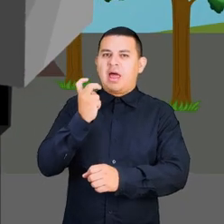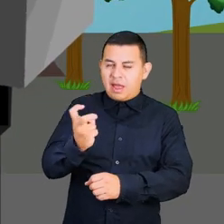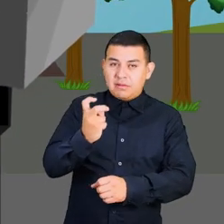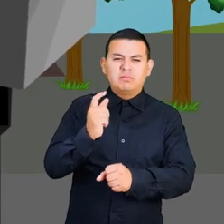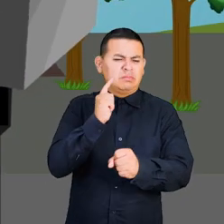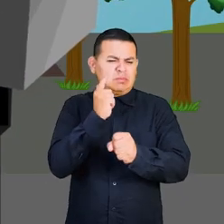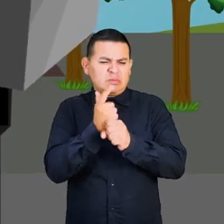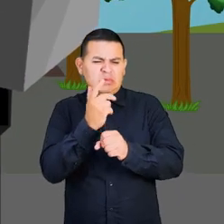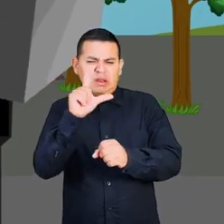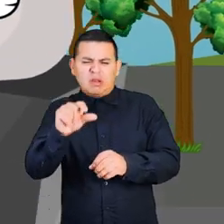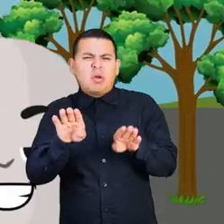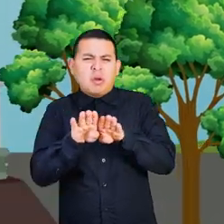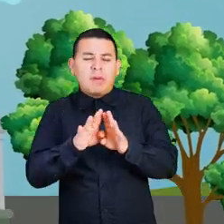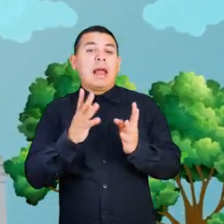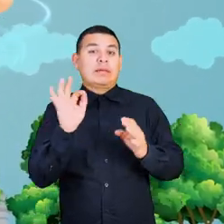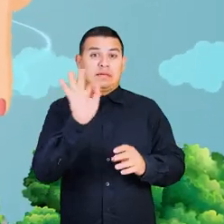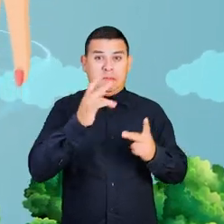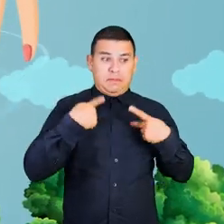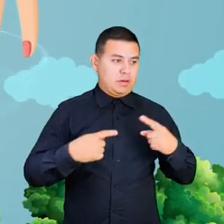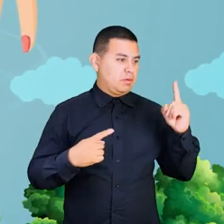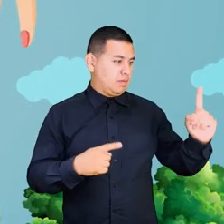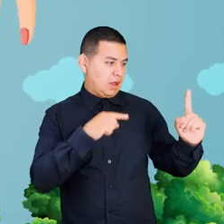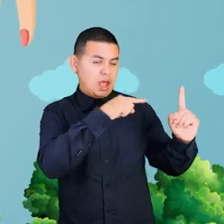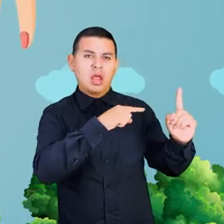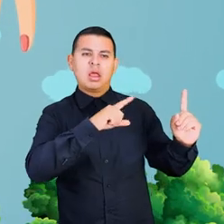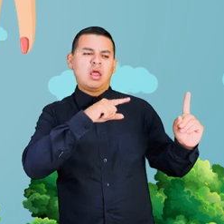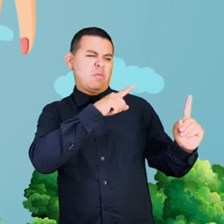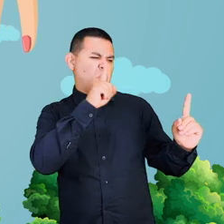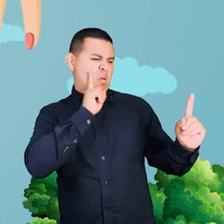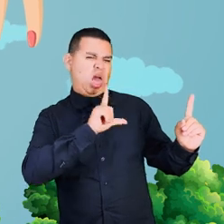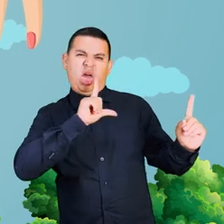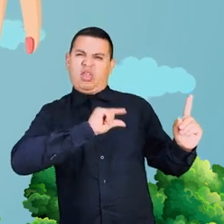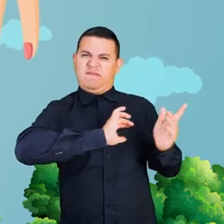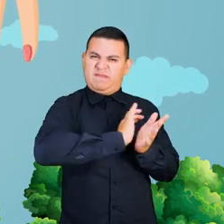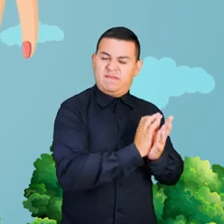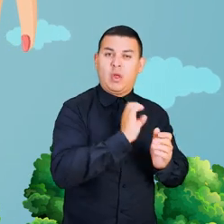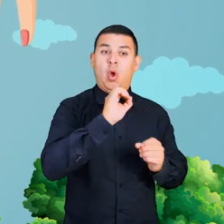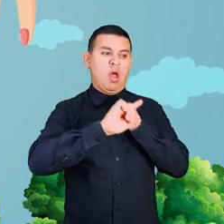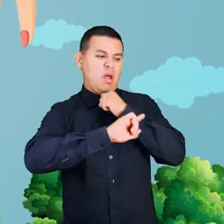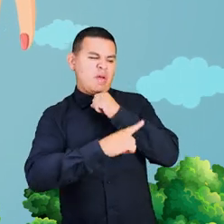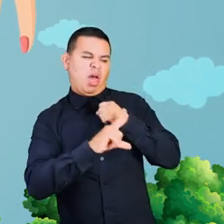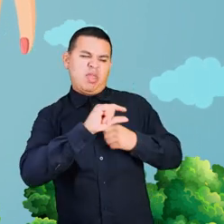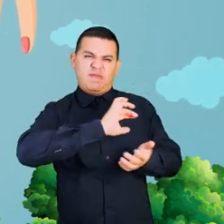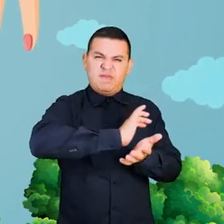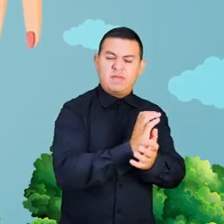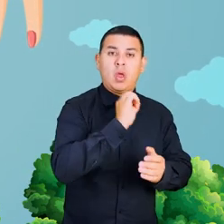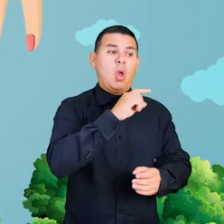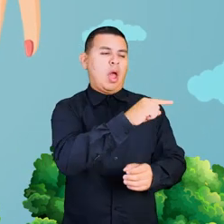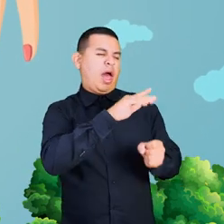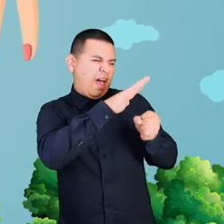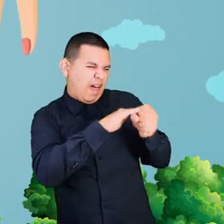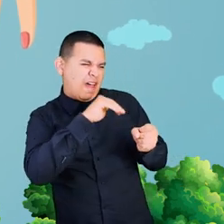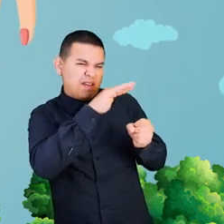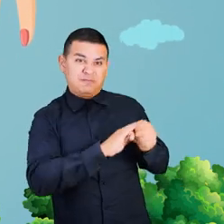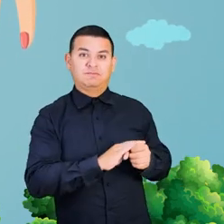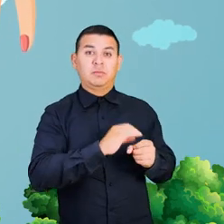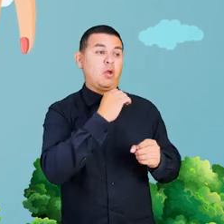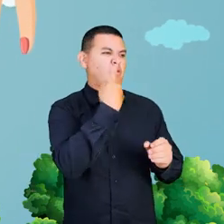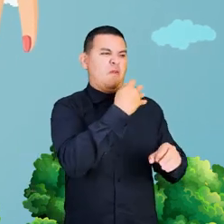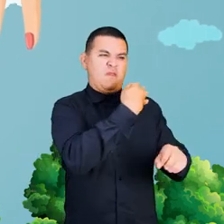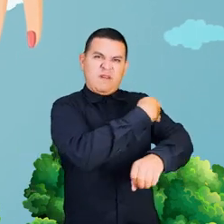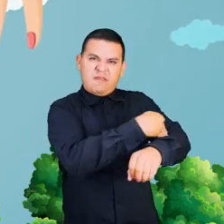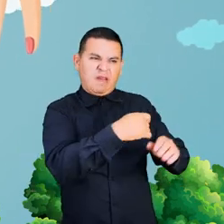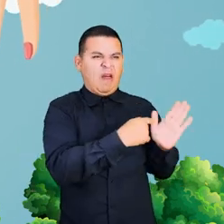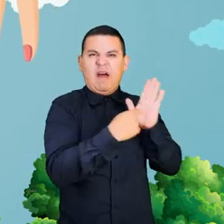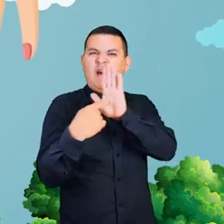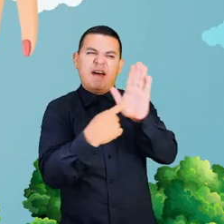¿Cómo reconocer ese tipo de violencia? Cuando una persona es rechazada por ser mujer. Por estar embarazada. Cuando sufre acoso. O